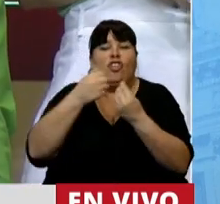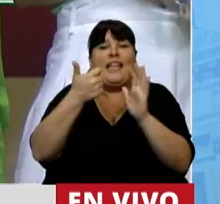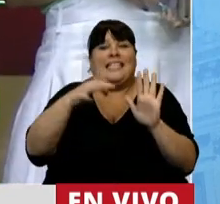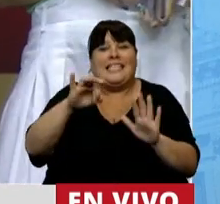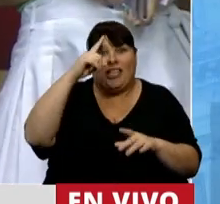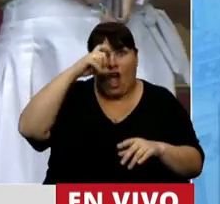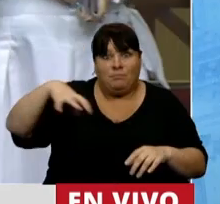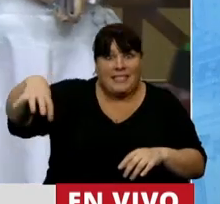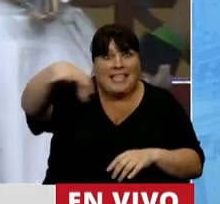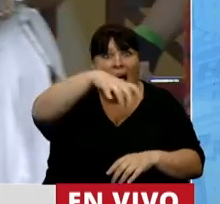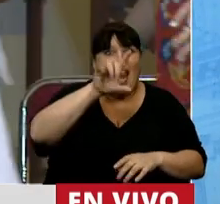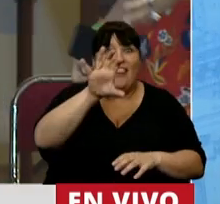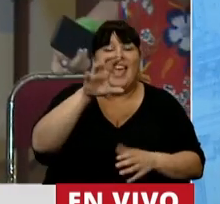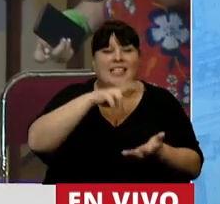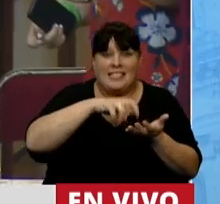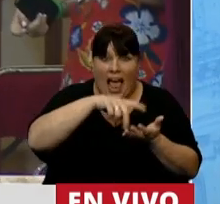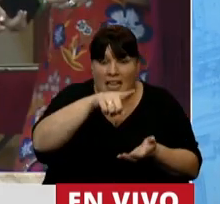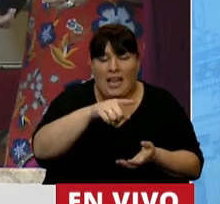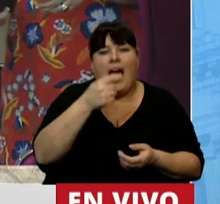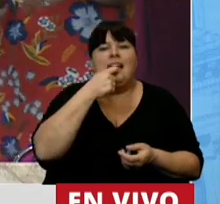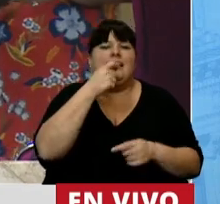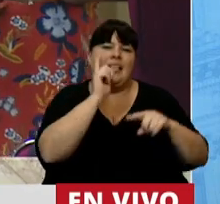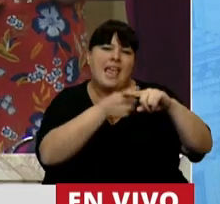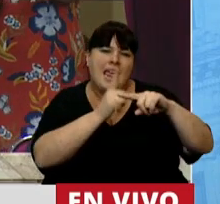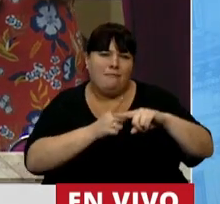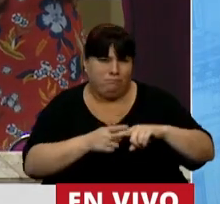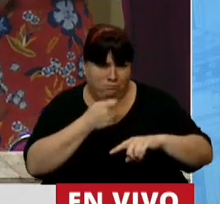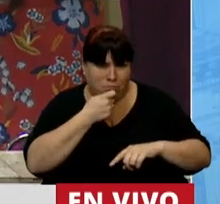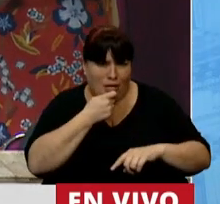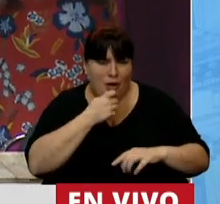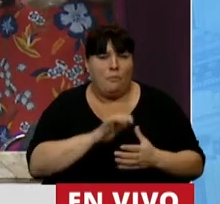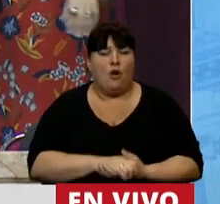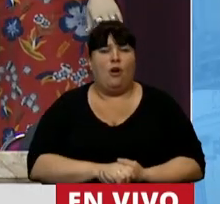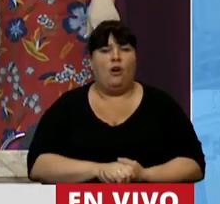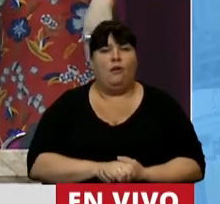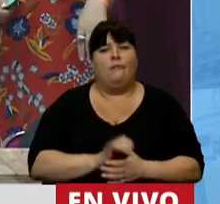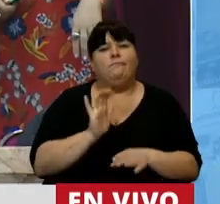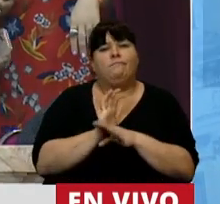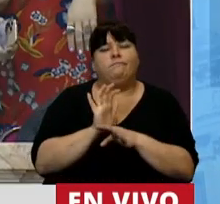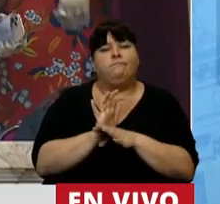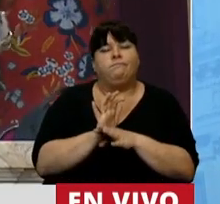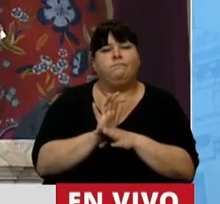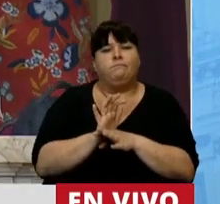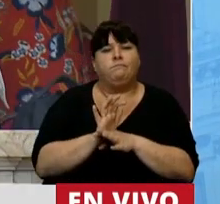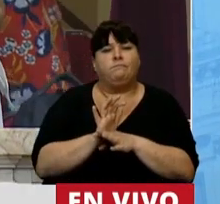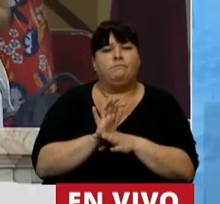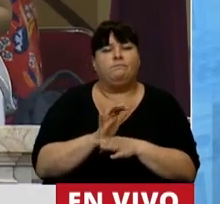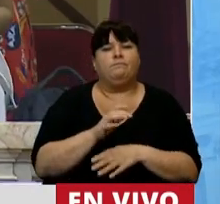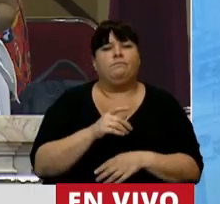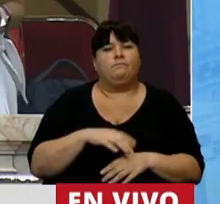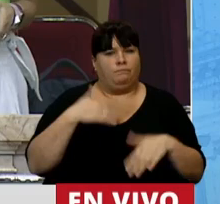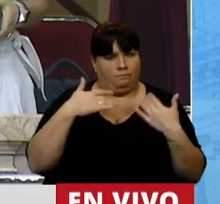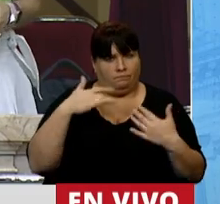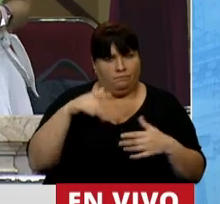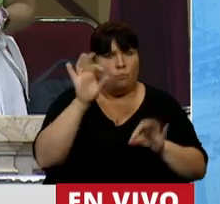hospitales que tiene la provincia. Si nos ponemos a hacer números, estaríamos hablando de un